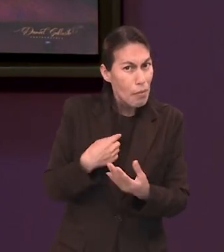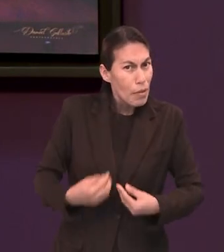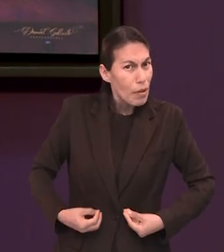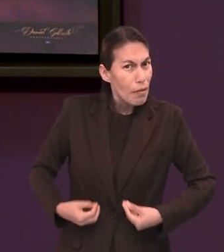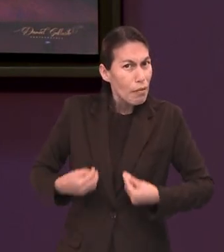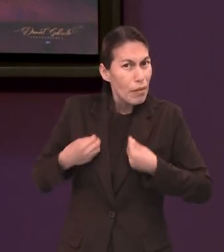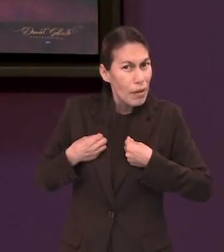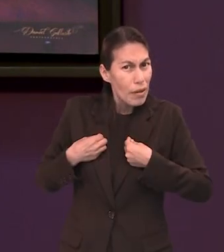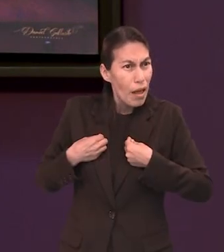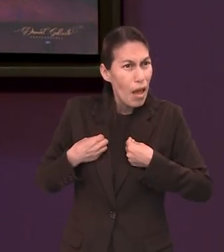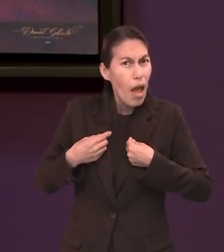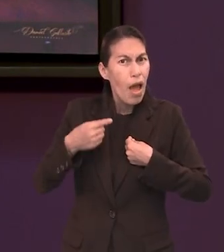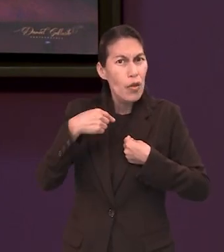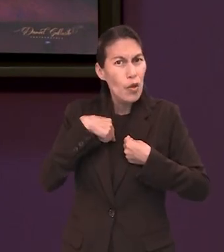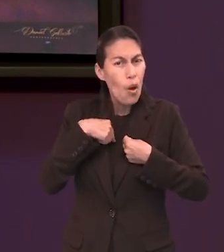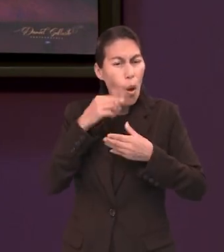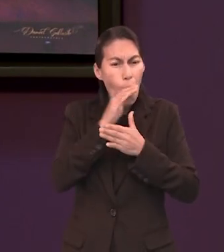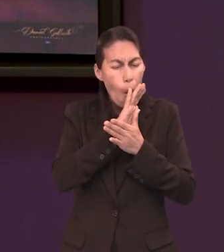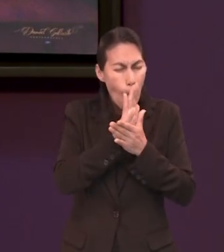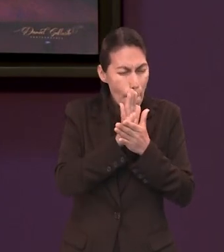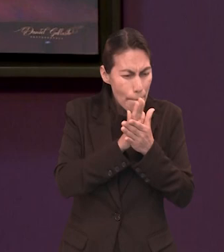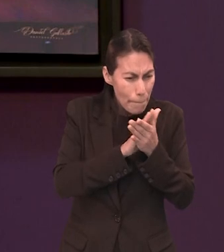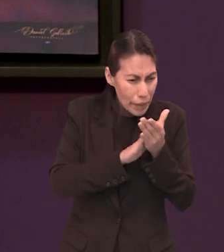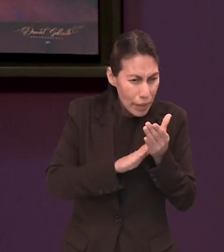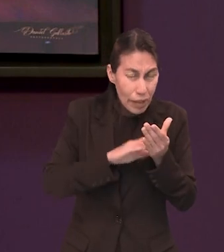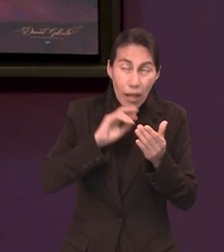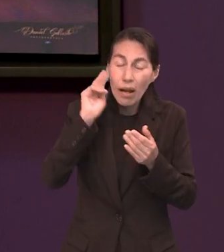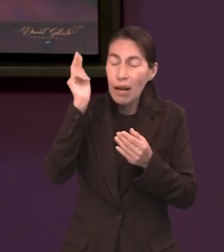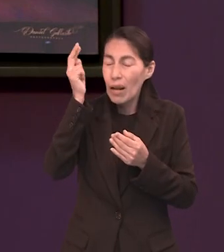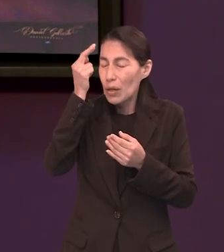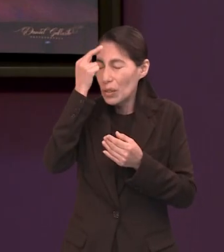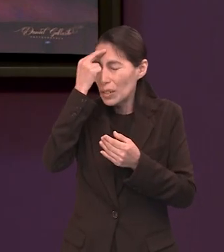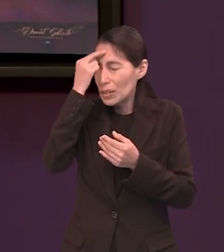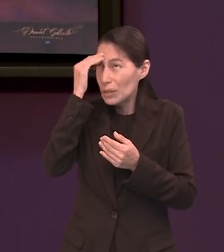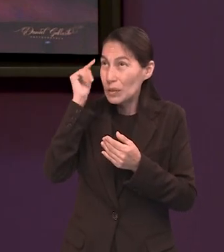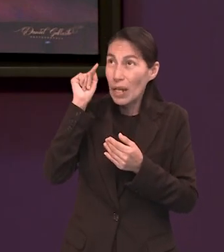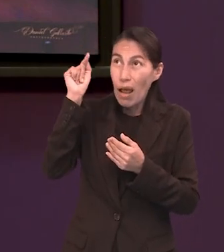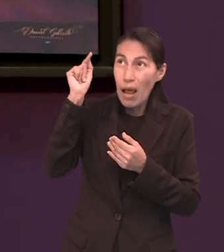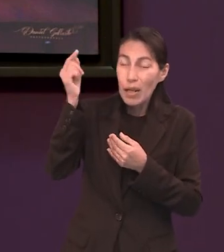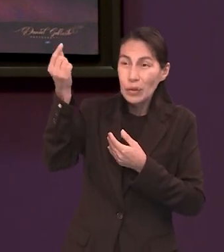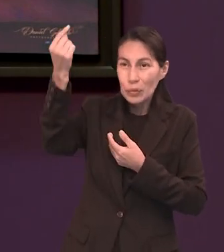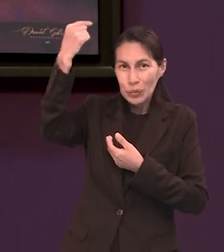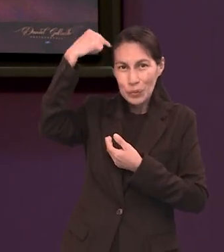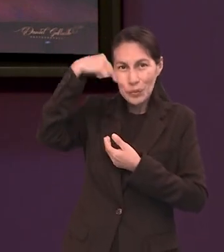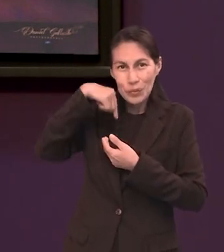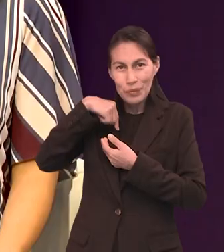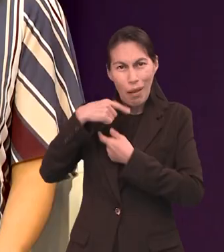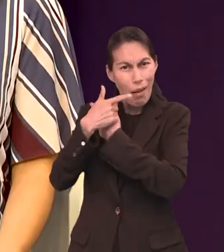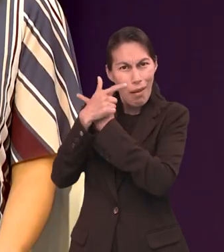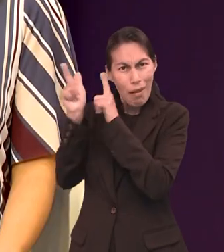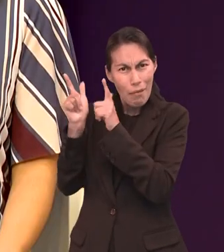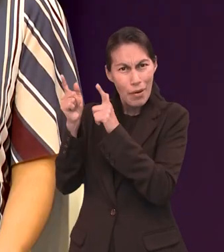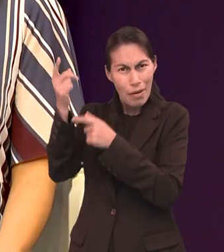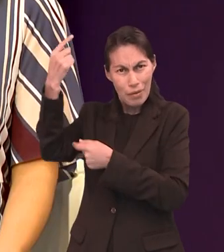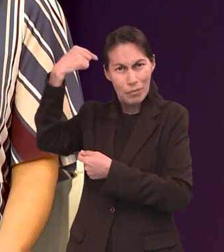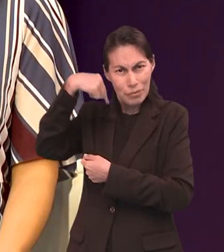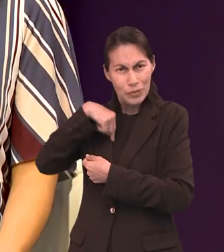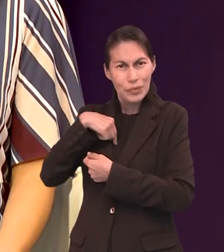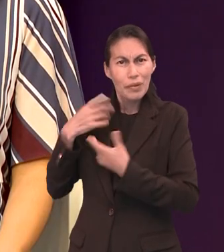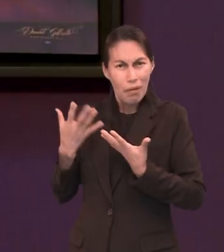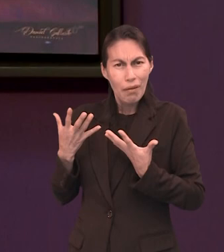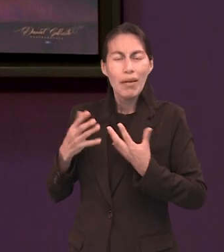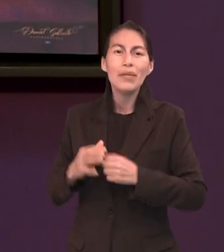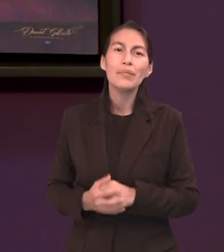Y lo único que nosotros, o en mi vida personal, es humillarme todos los días y reconocerlo, para que pueda